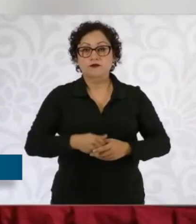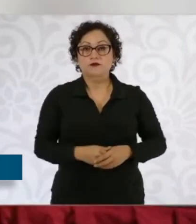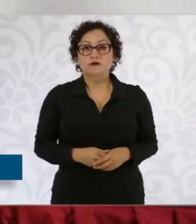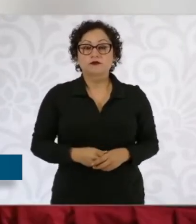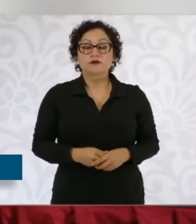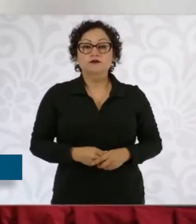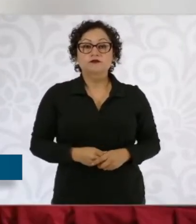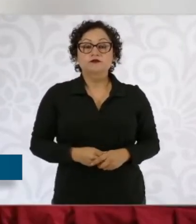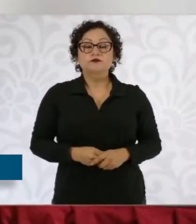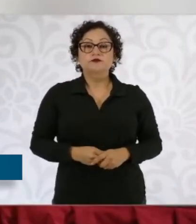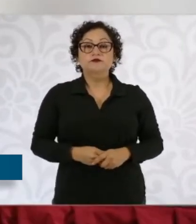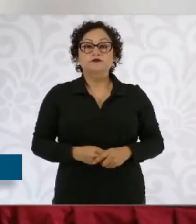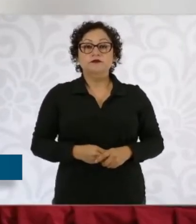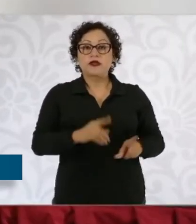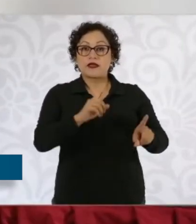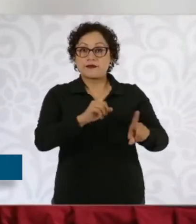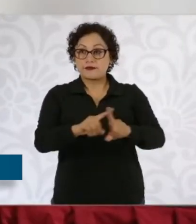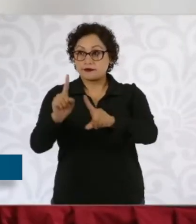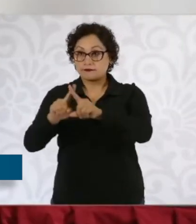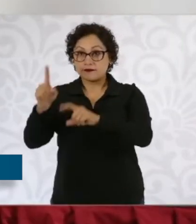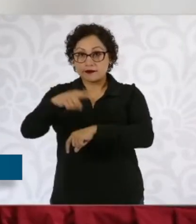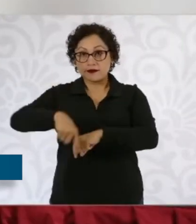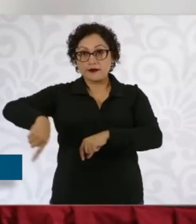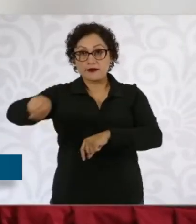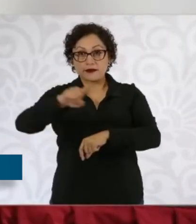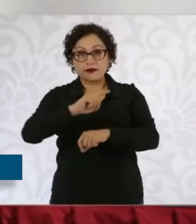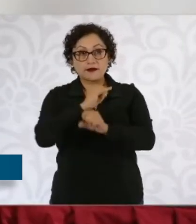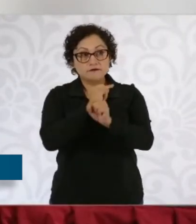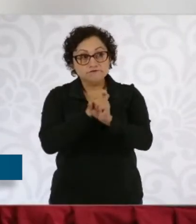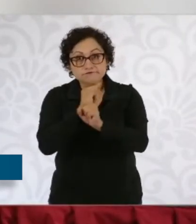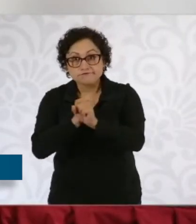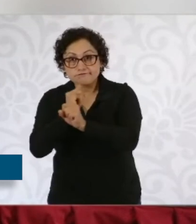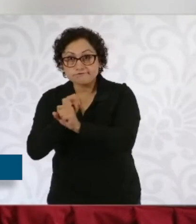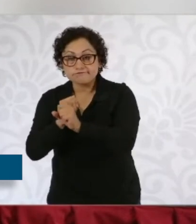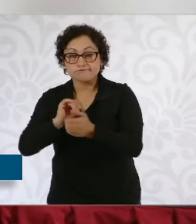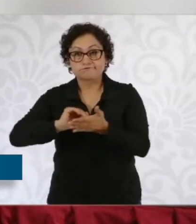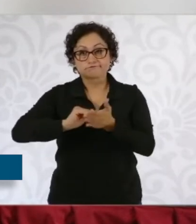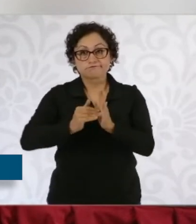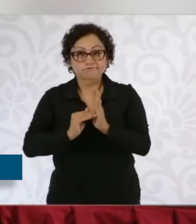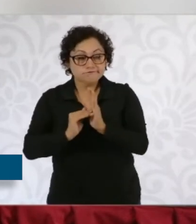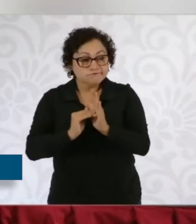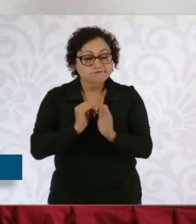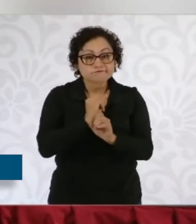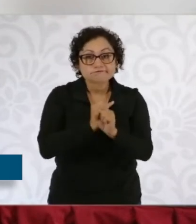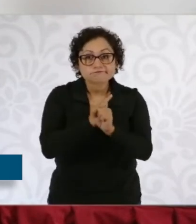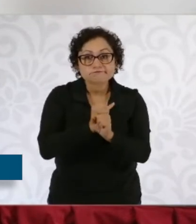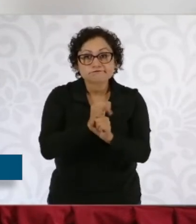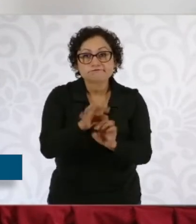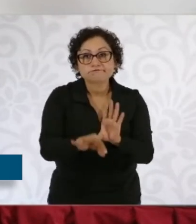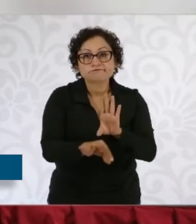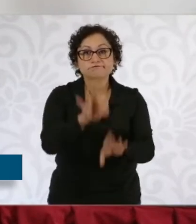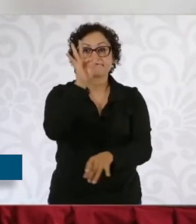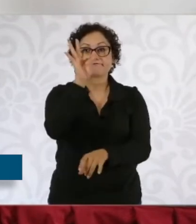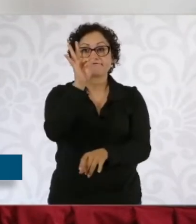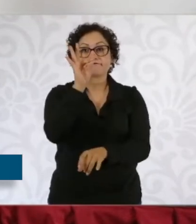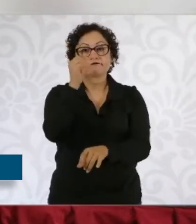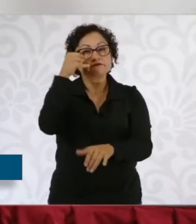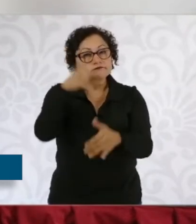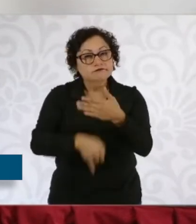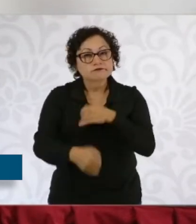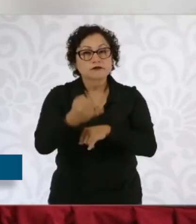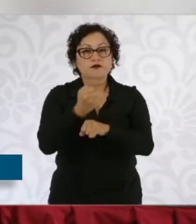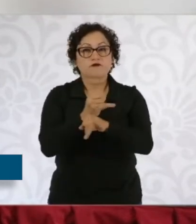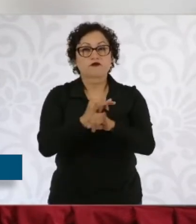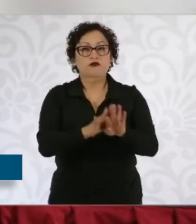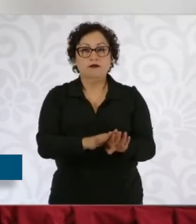necesidad de seguir trabajando en la prevención y combate de la violencia en esas zonas. Uno de los estados que experimentó un aumento reciente en los homicidios